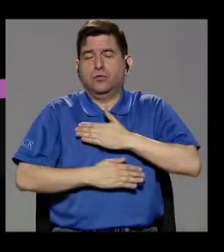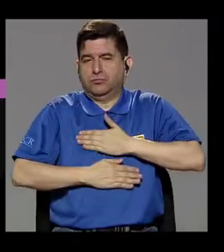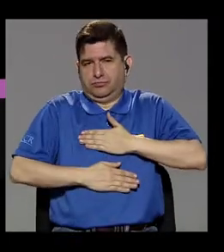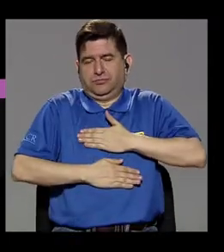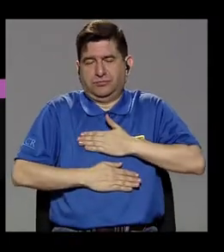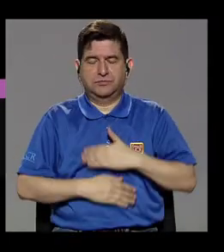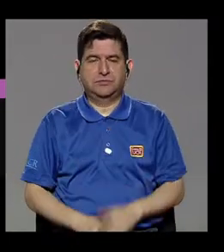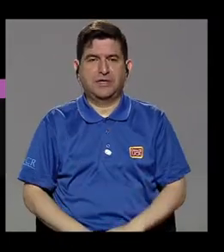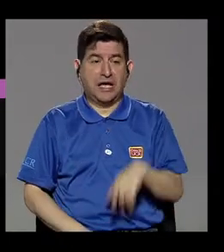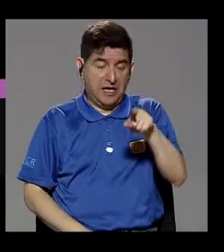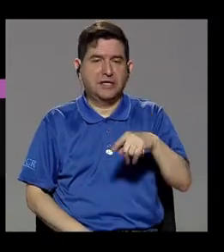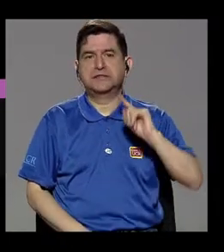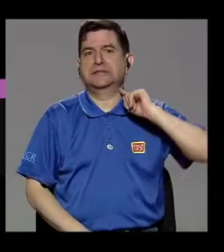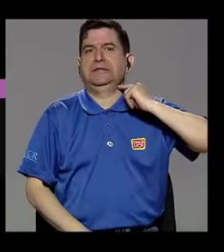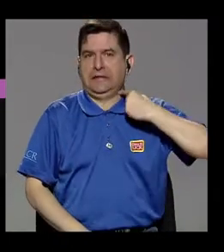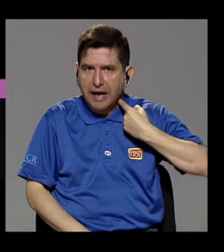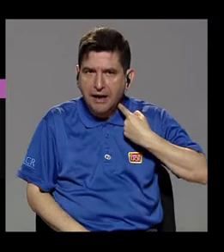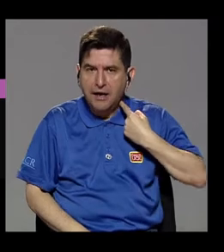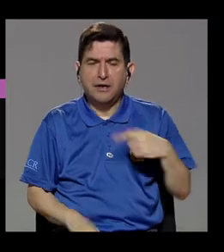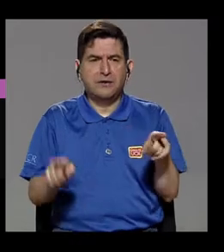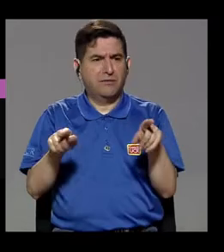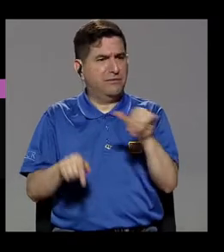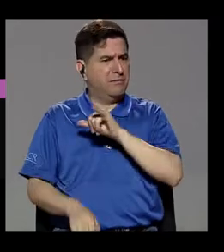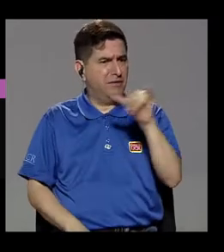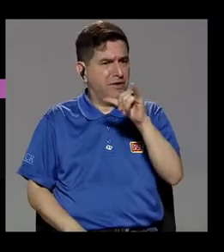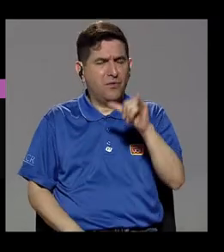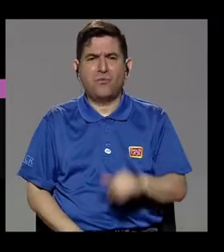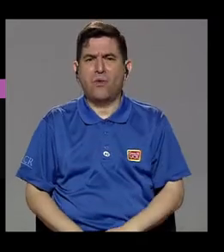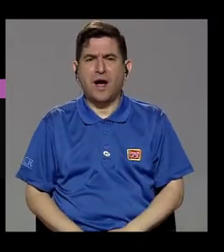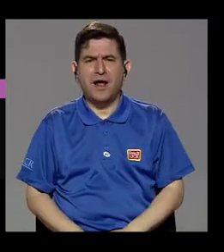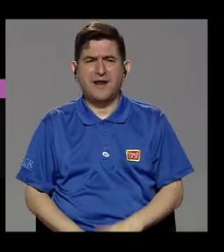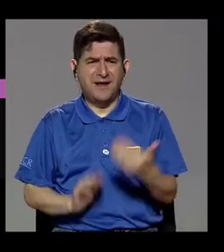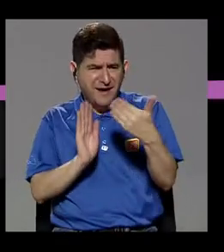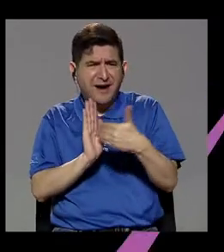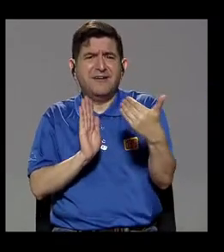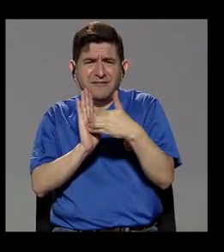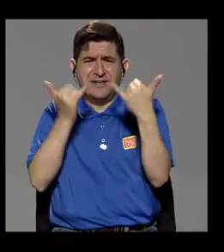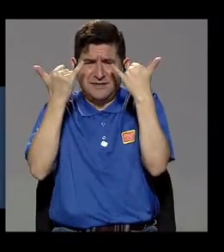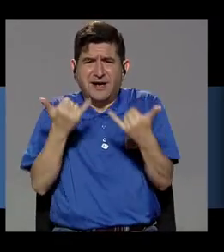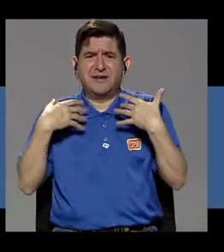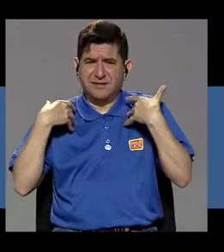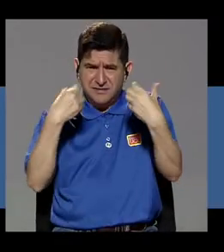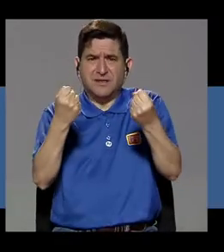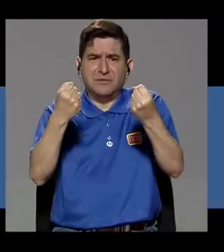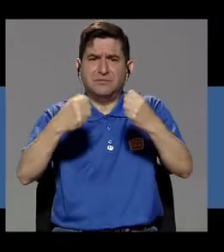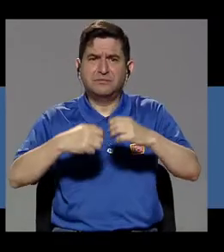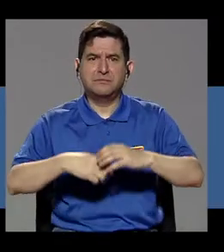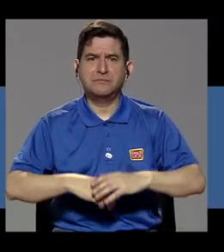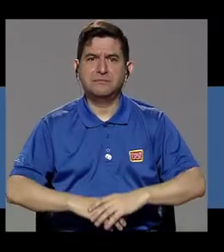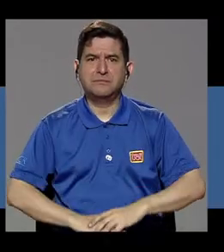que además de costoso empezaba a producir malestar en la salud.